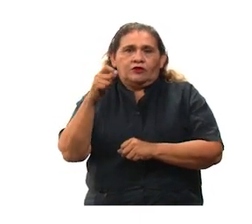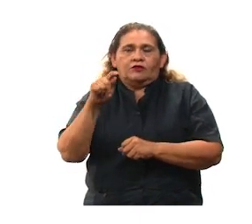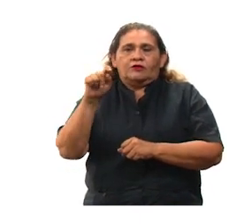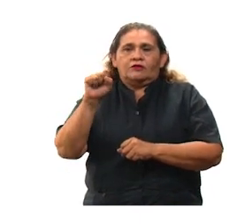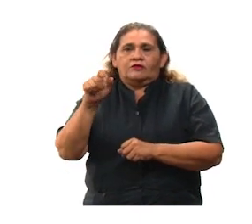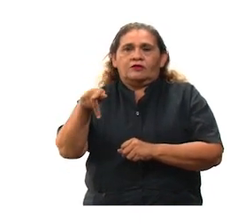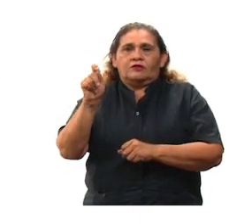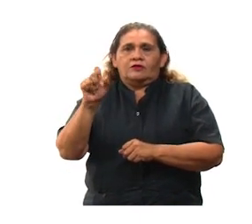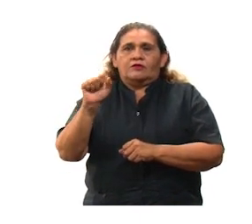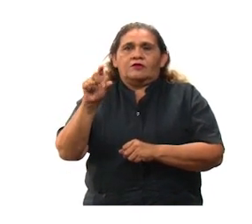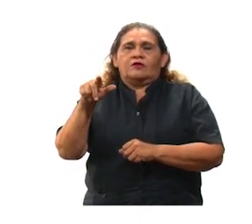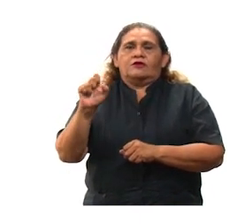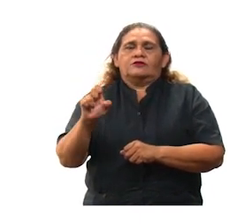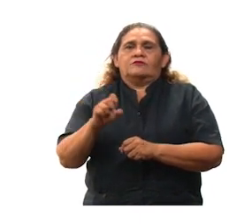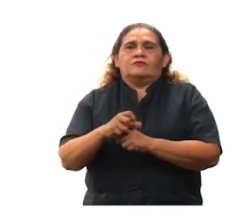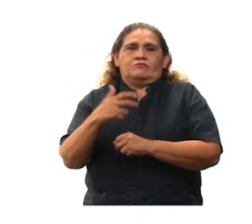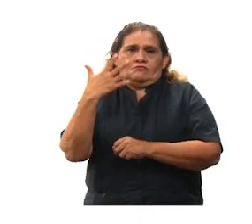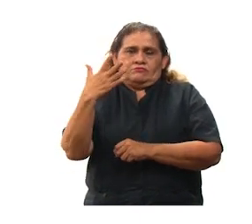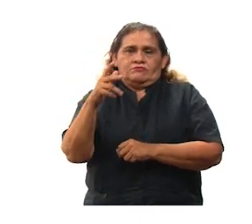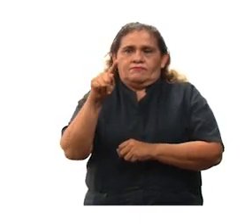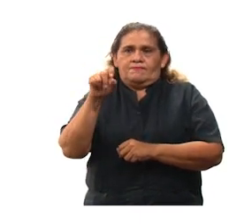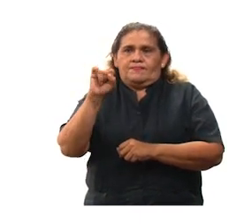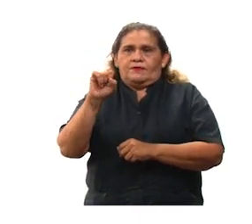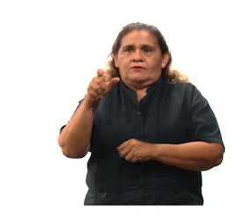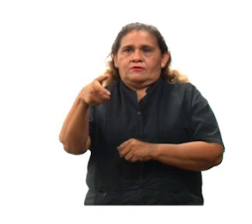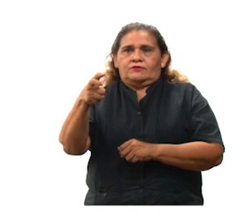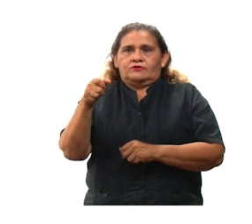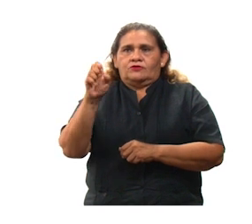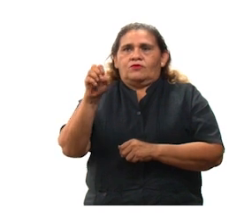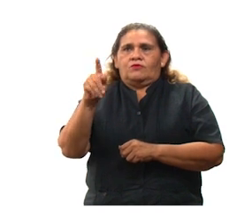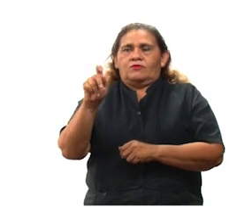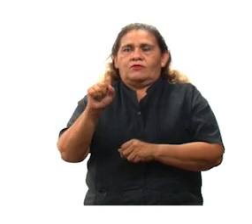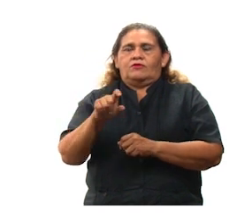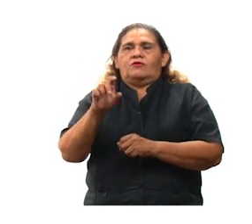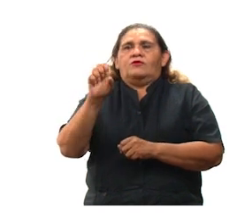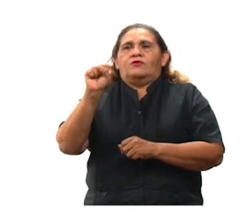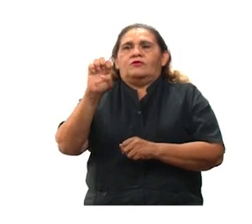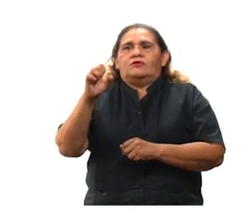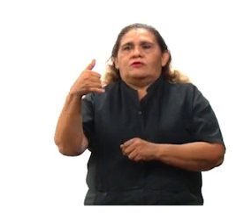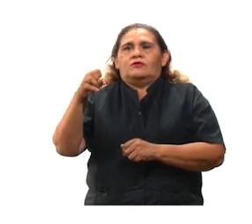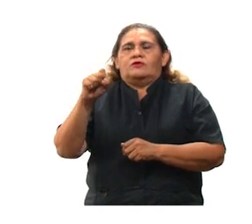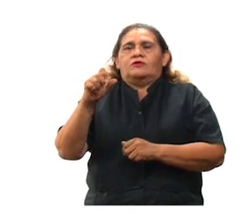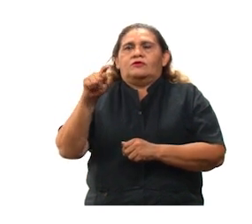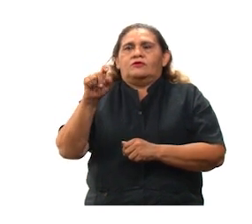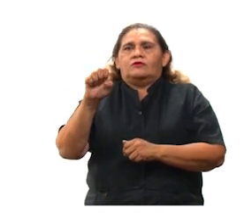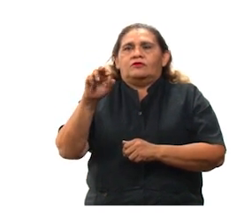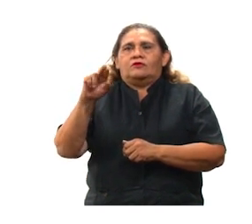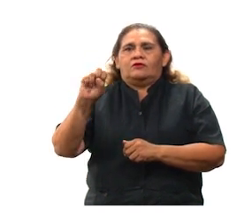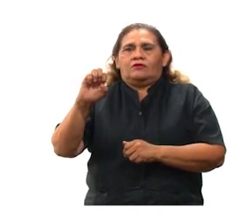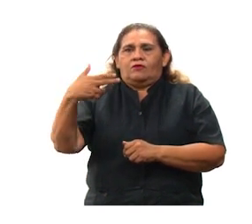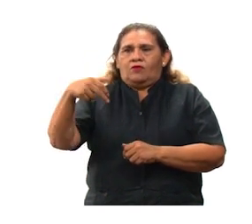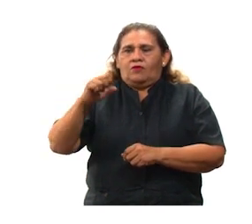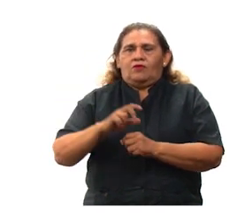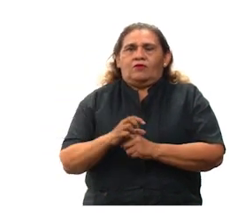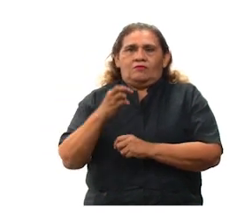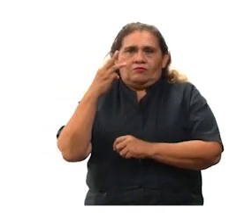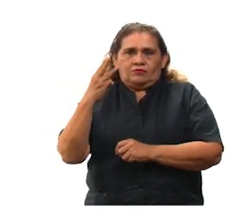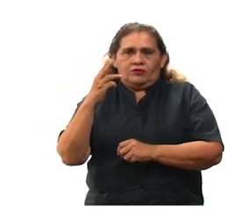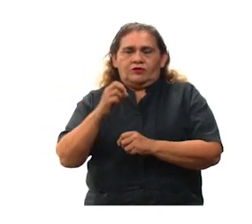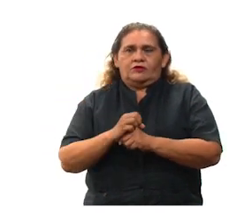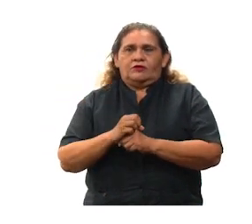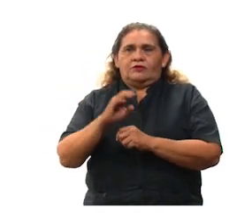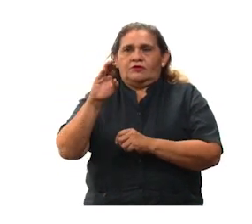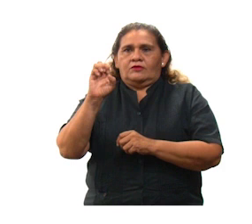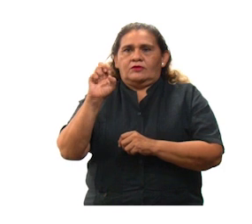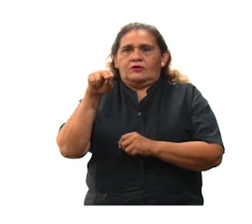Ticul, 5 en Tixcocop, 4 en Seye, Teco y Temozón, 3 en Cenotillo, Chancón